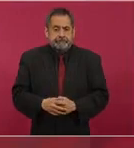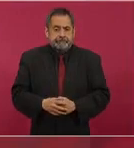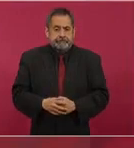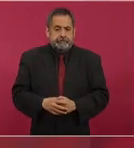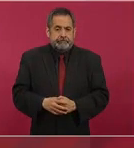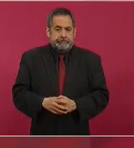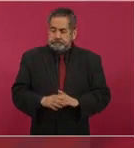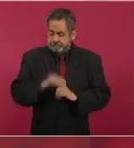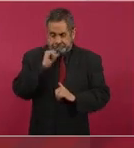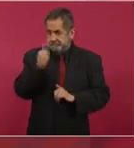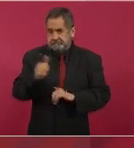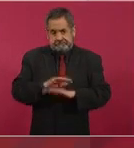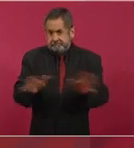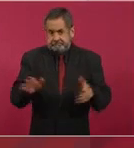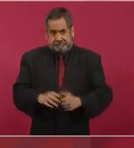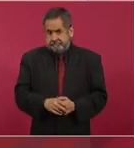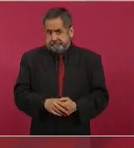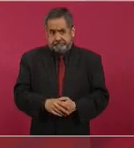nada.